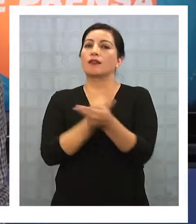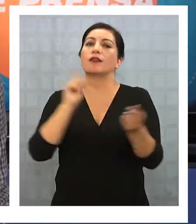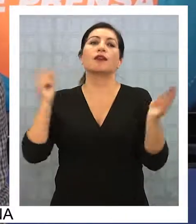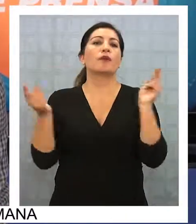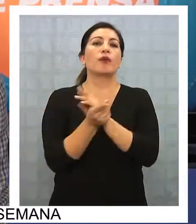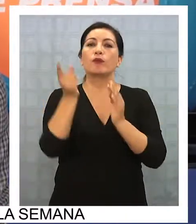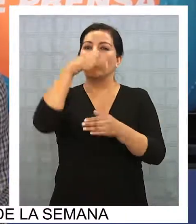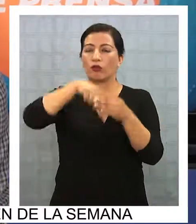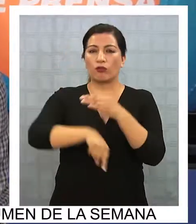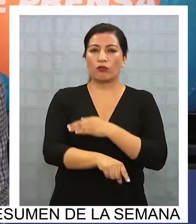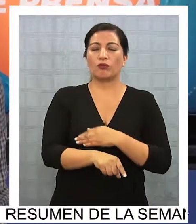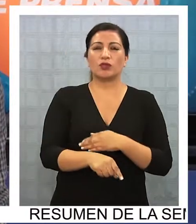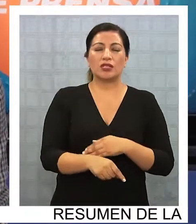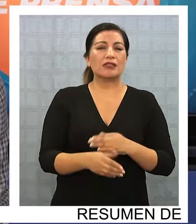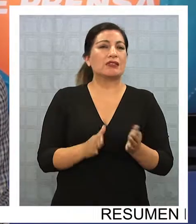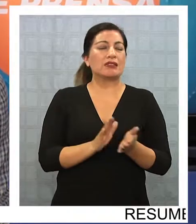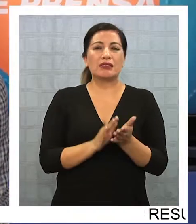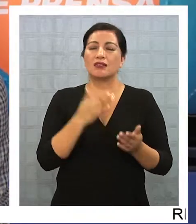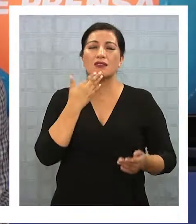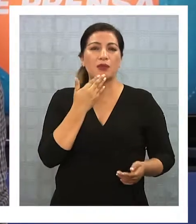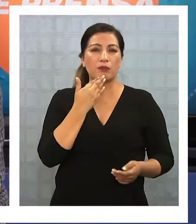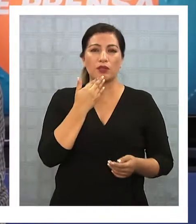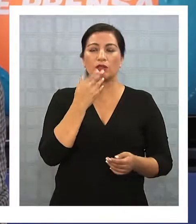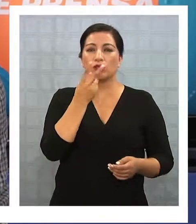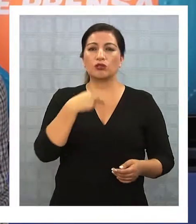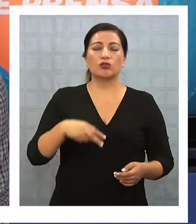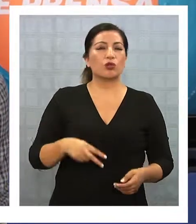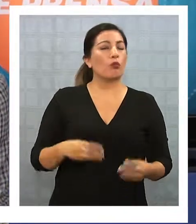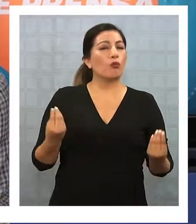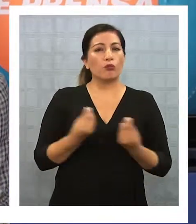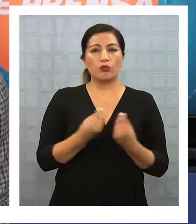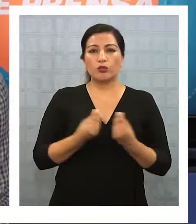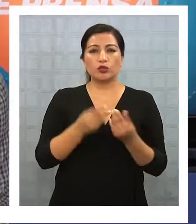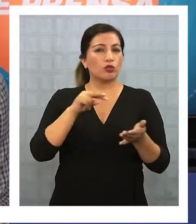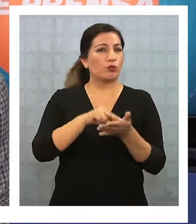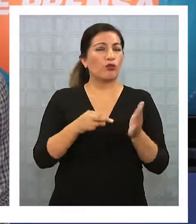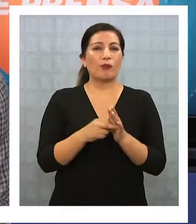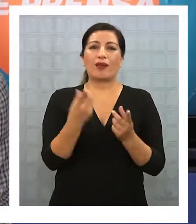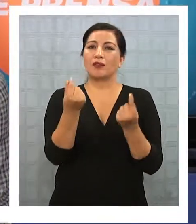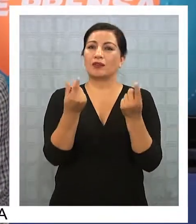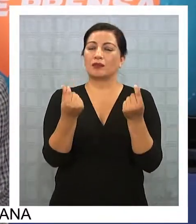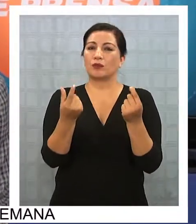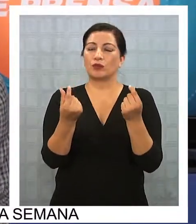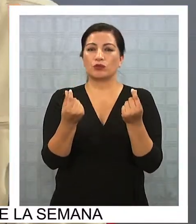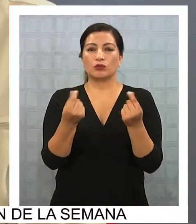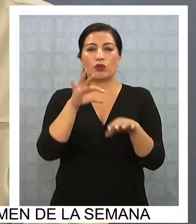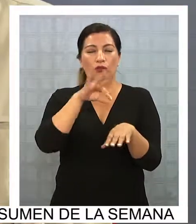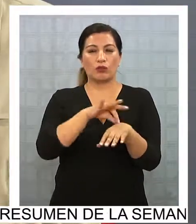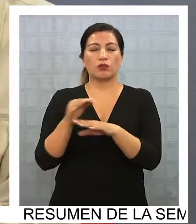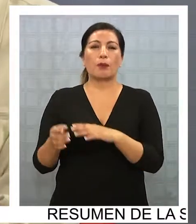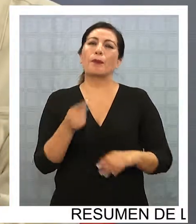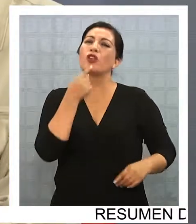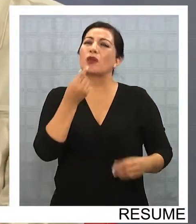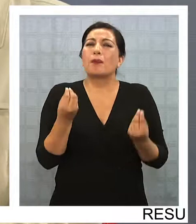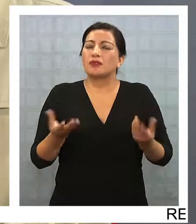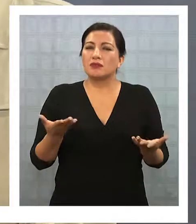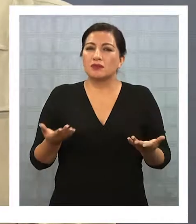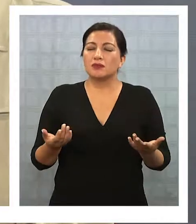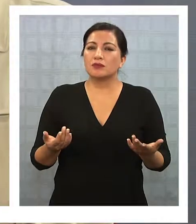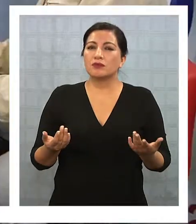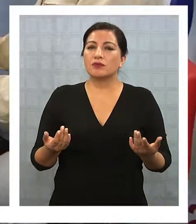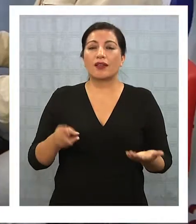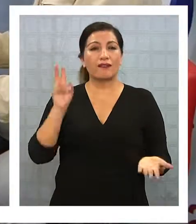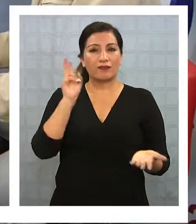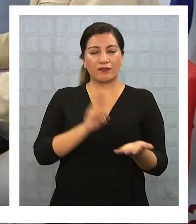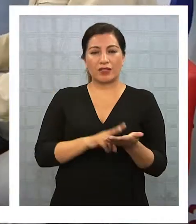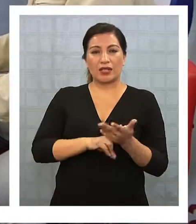por cambio en el perfil demográfico en el perfil epidemiológico y porque tenemos serios problemas de recursos públicos y de gestión clínica ¿pero qué es lo que nos ofrece en el fondo? pero